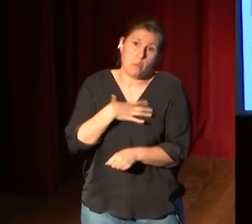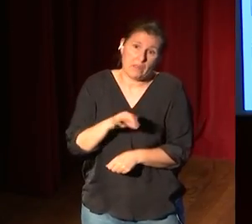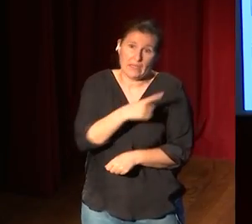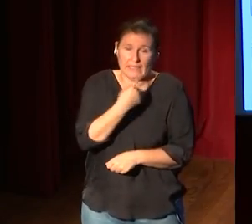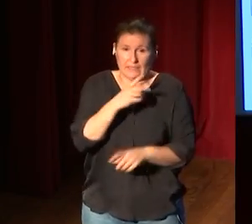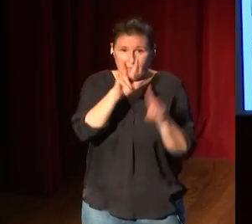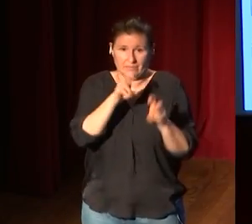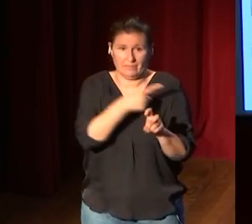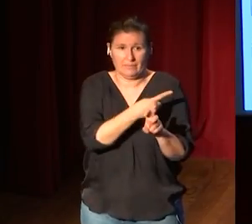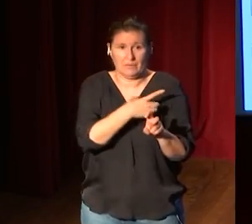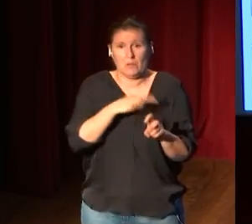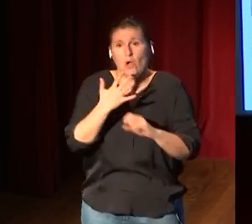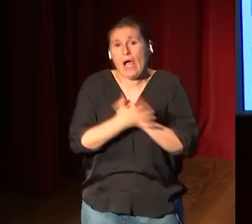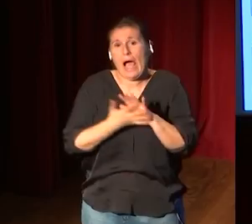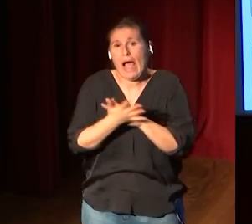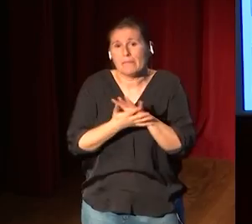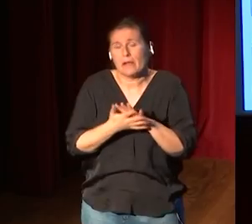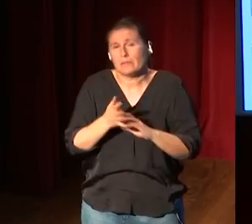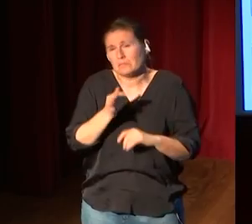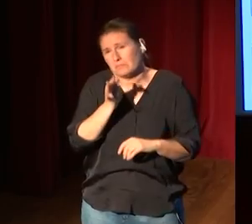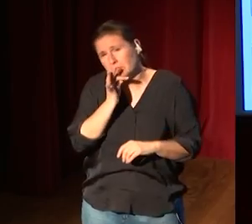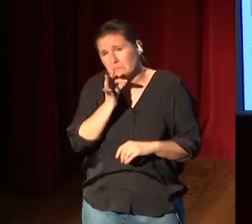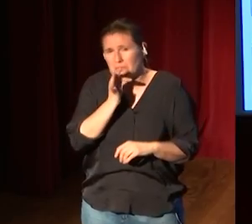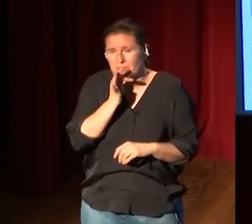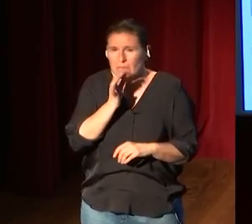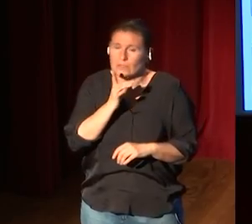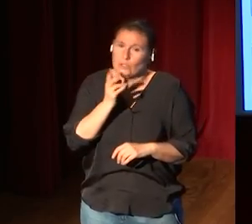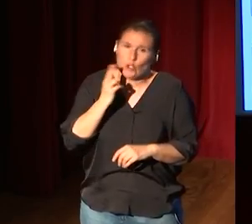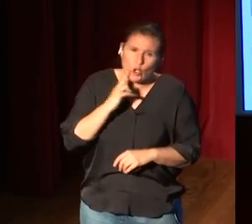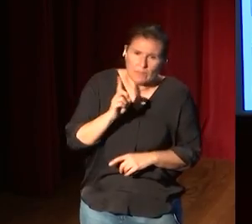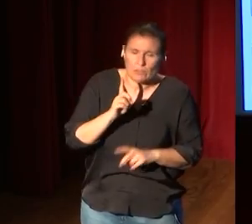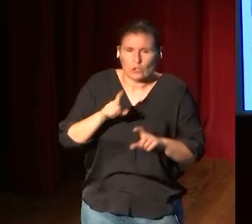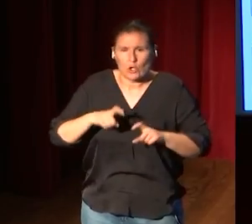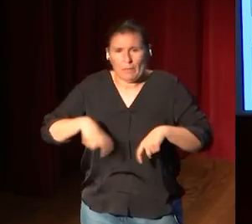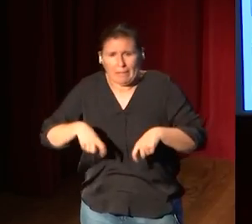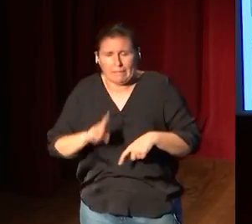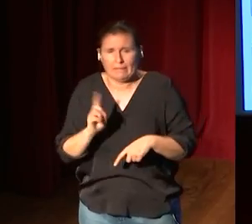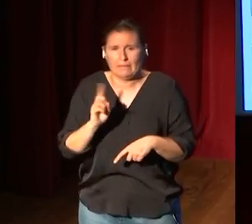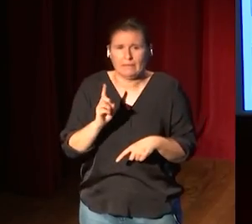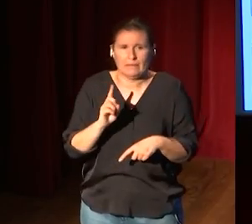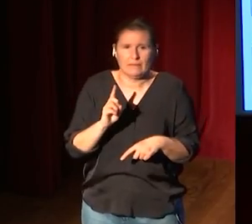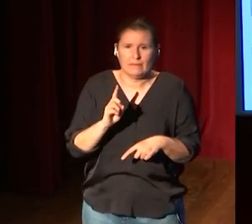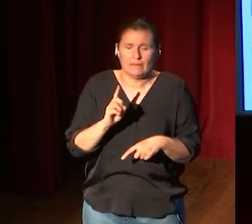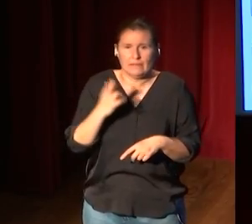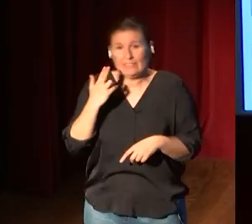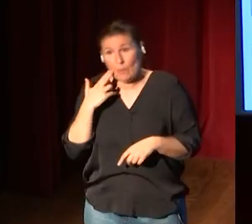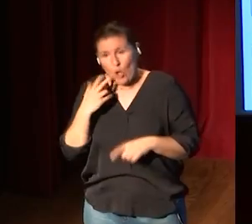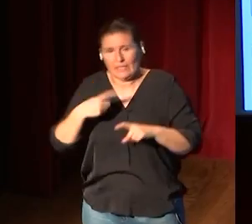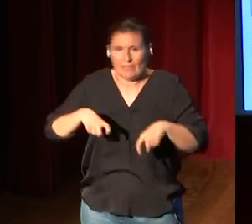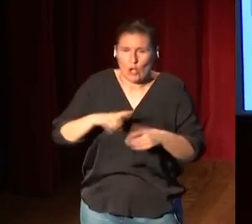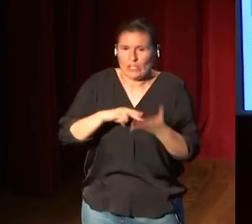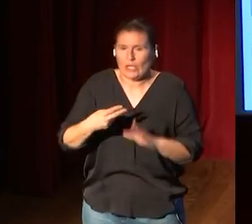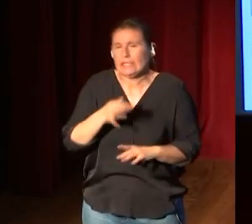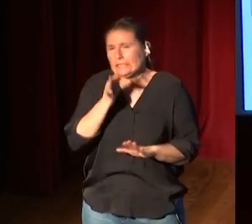puedo hablar de que todavía no tiemblo ni me da miedo ni me da cierto temor y temblor la tecnología